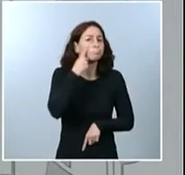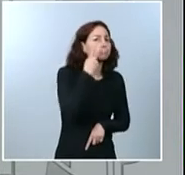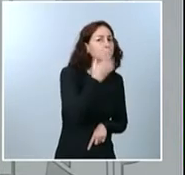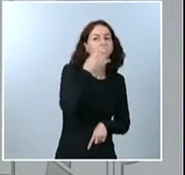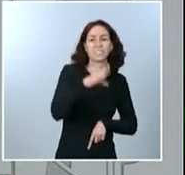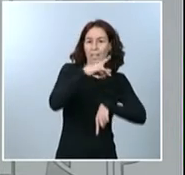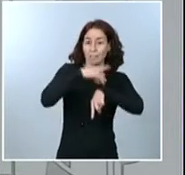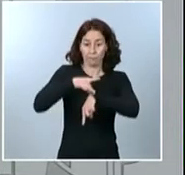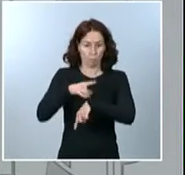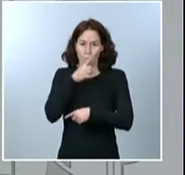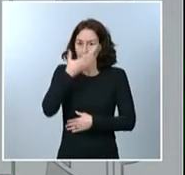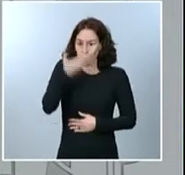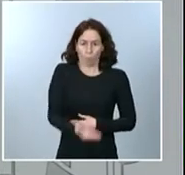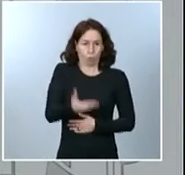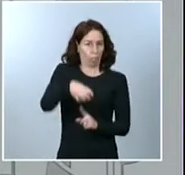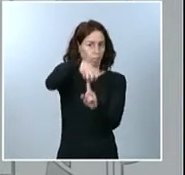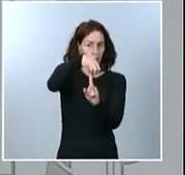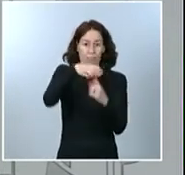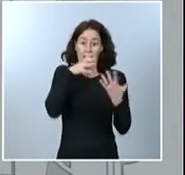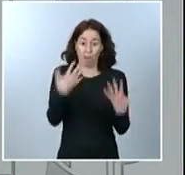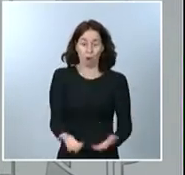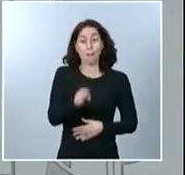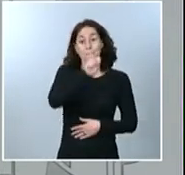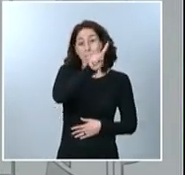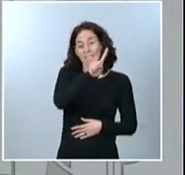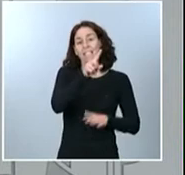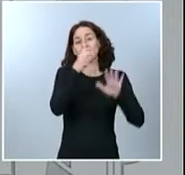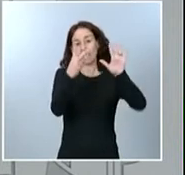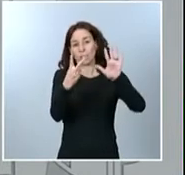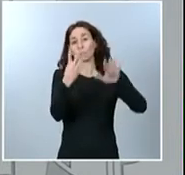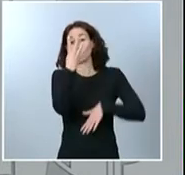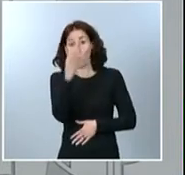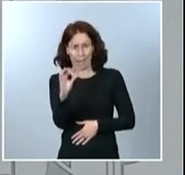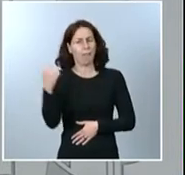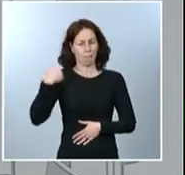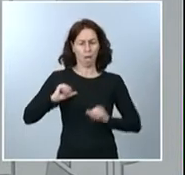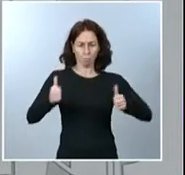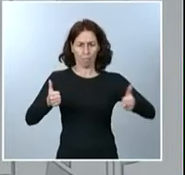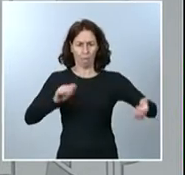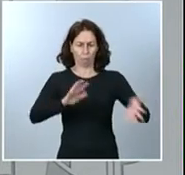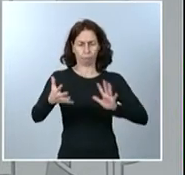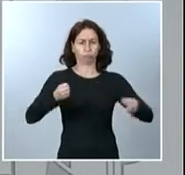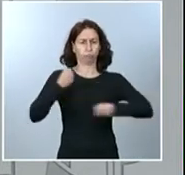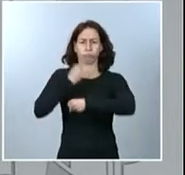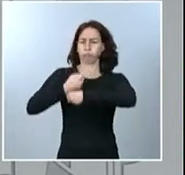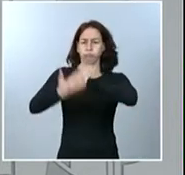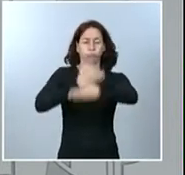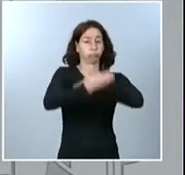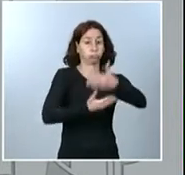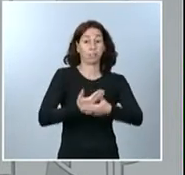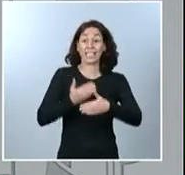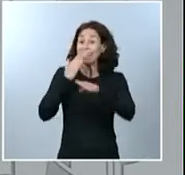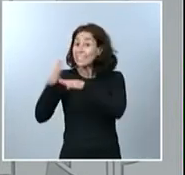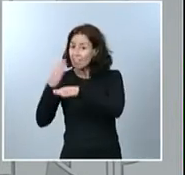ola. 1.740 ya están incorporados y el resto están, insisto, a disposición de todas y cada una de las comunidades